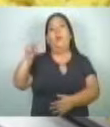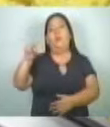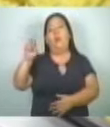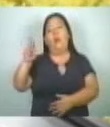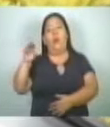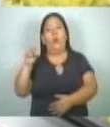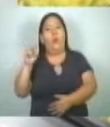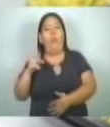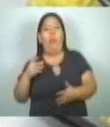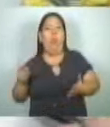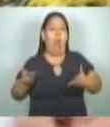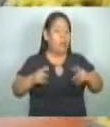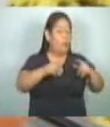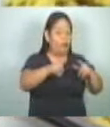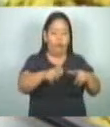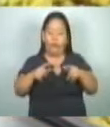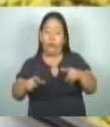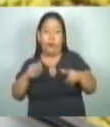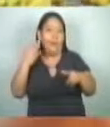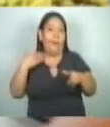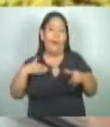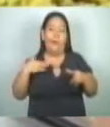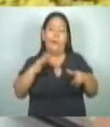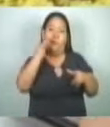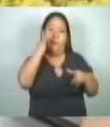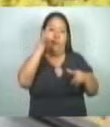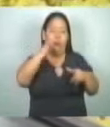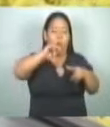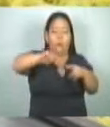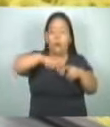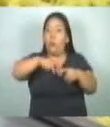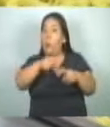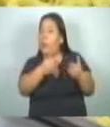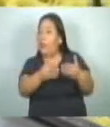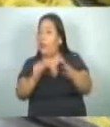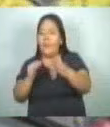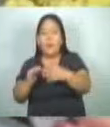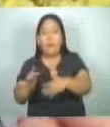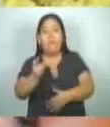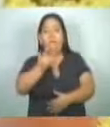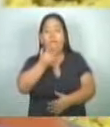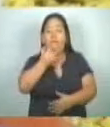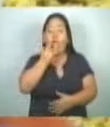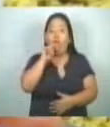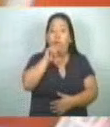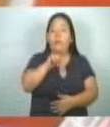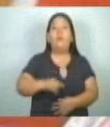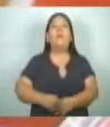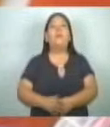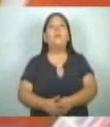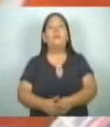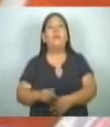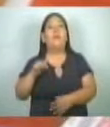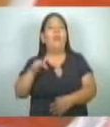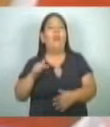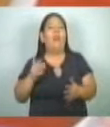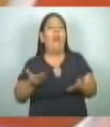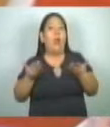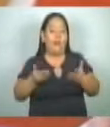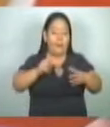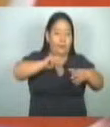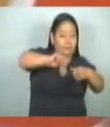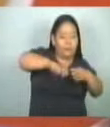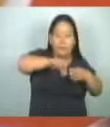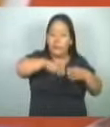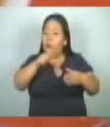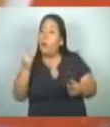ofrece una experiencia culinaria diseñada para satisfacer los paladares más exigentes, adaptando su menú a las